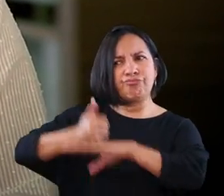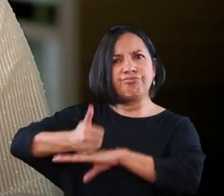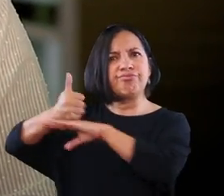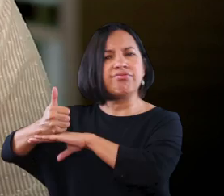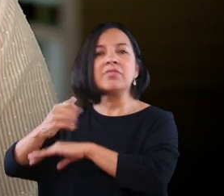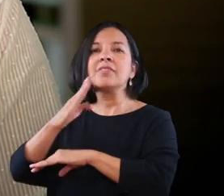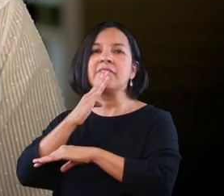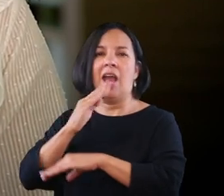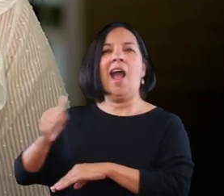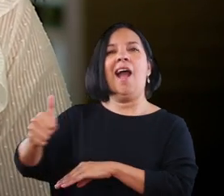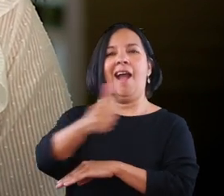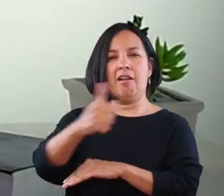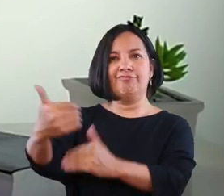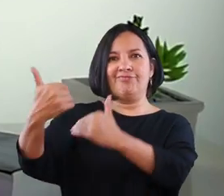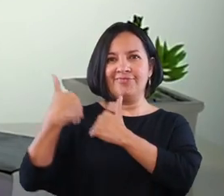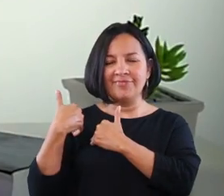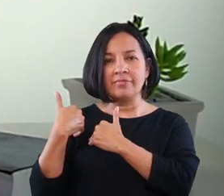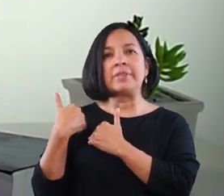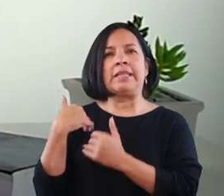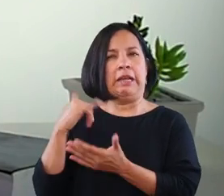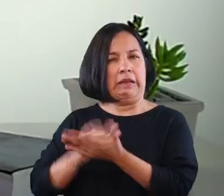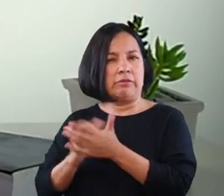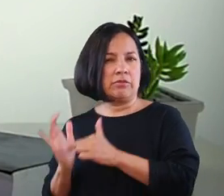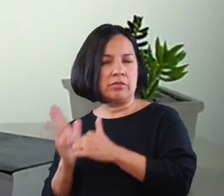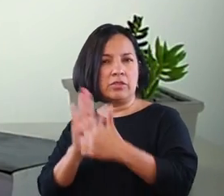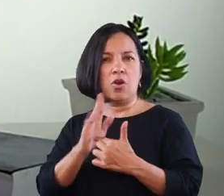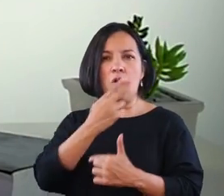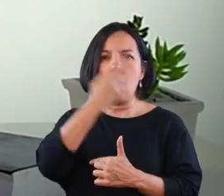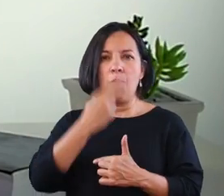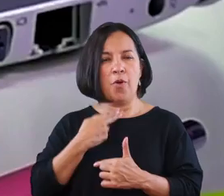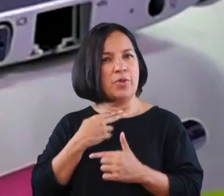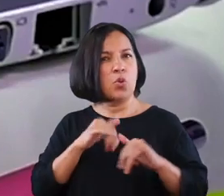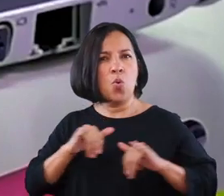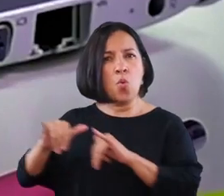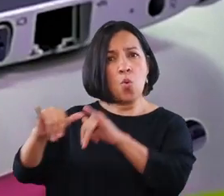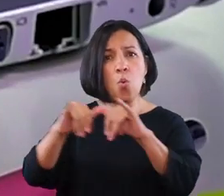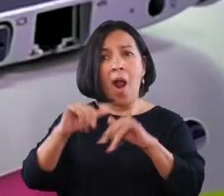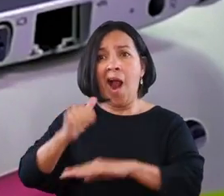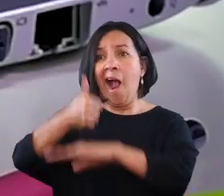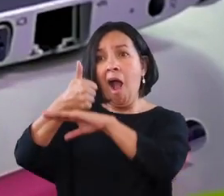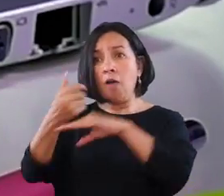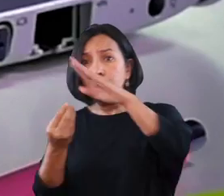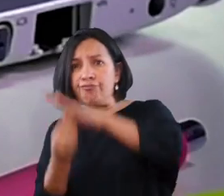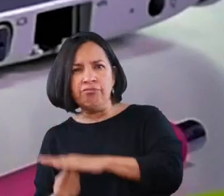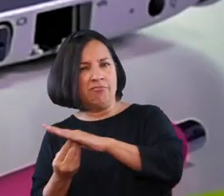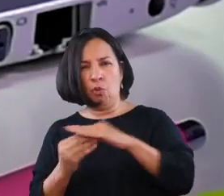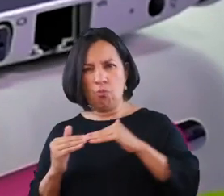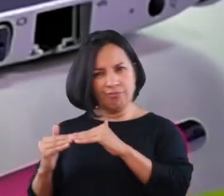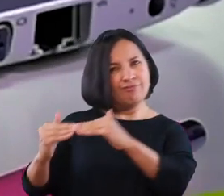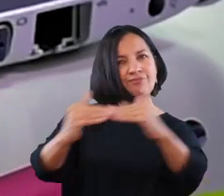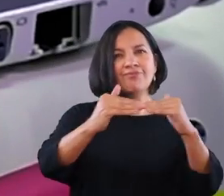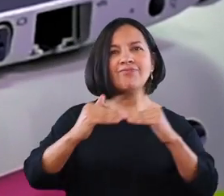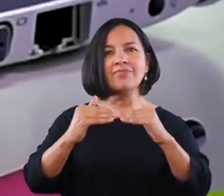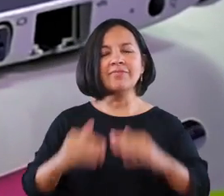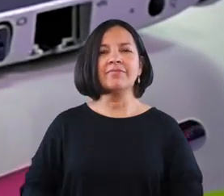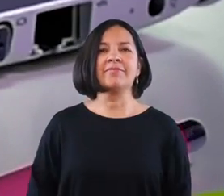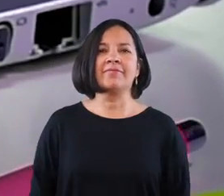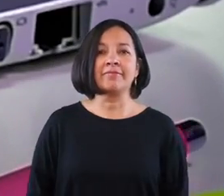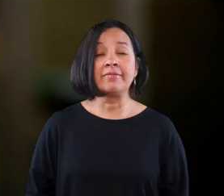cargos directivos están ocupados por mujeres. Esto demuestra nuestro compromiso con la eliminación de los techos de cristal.